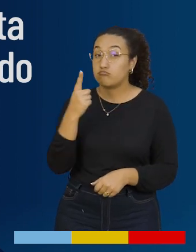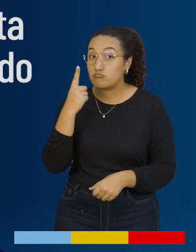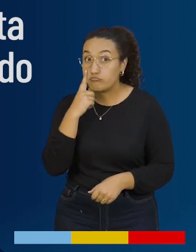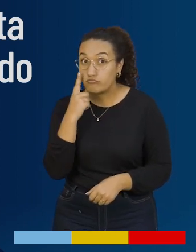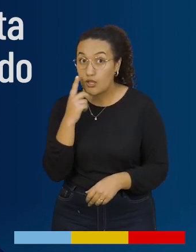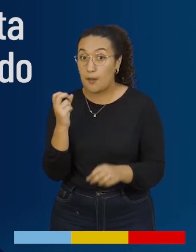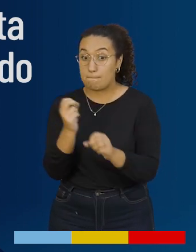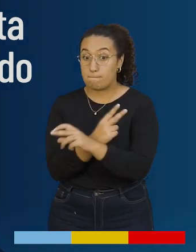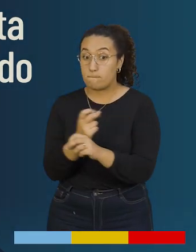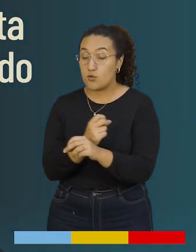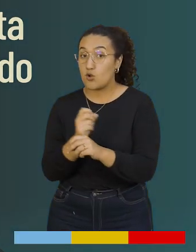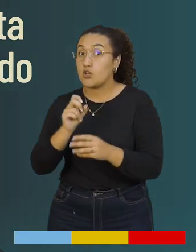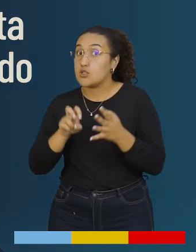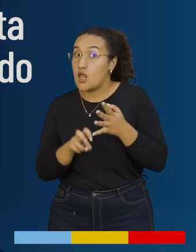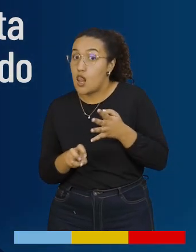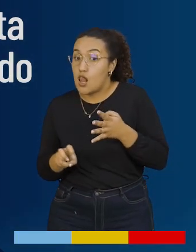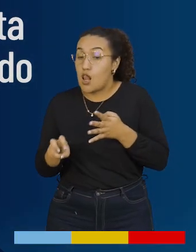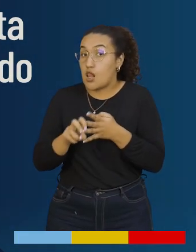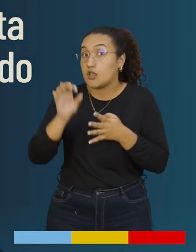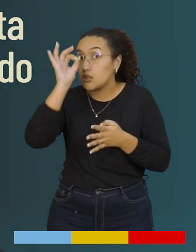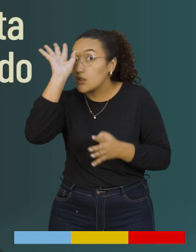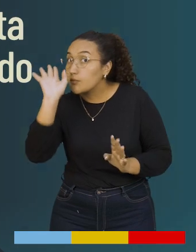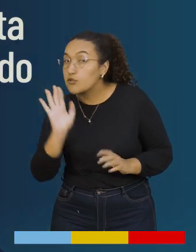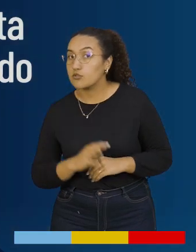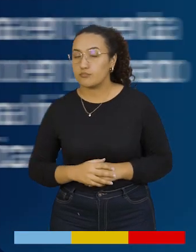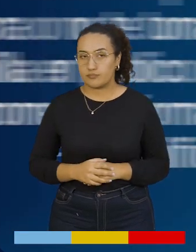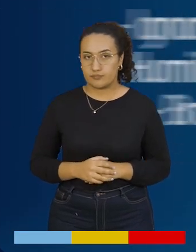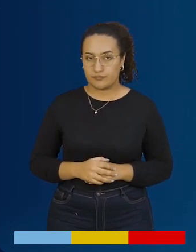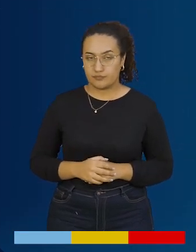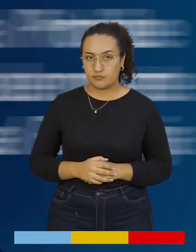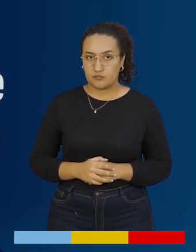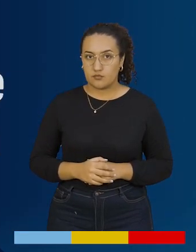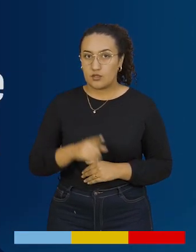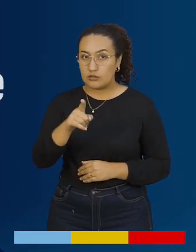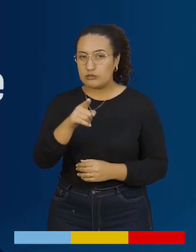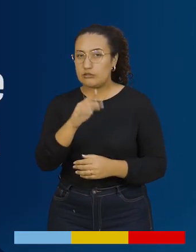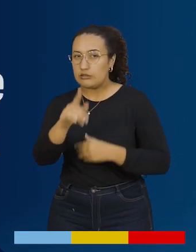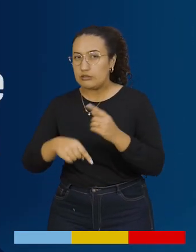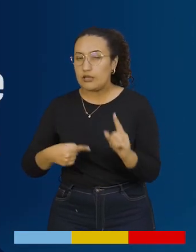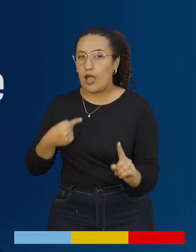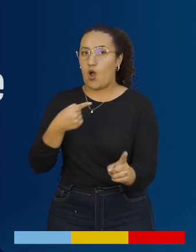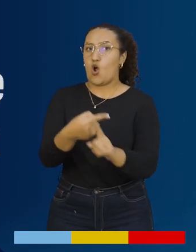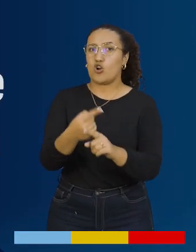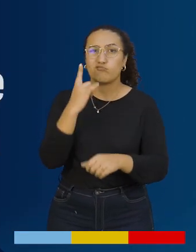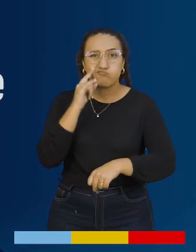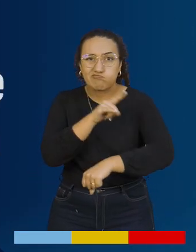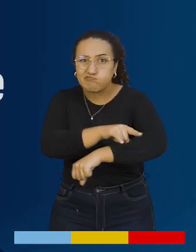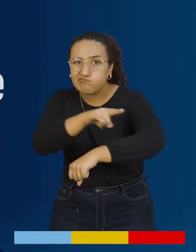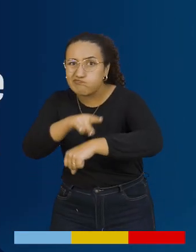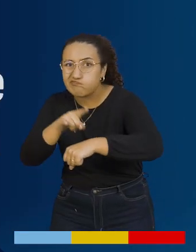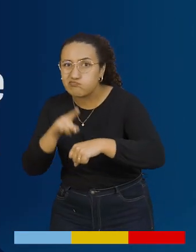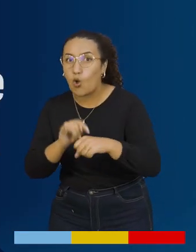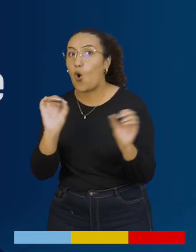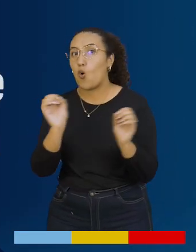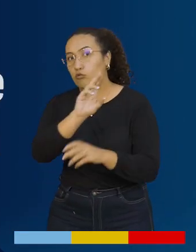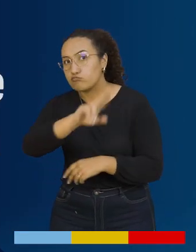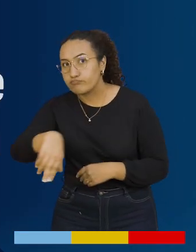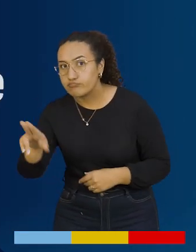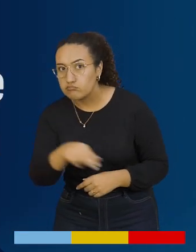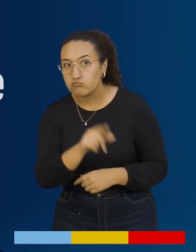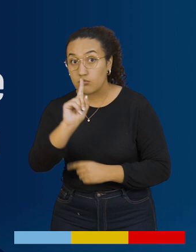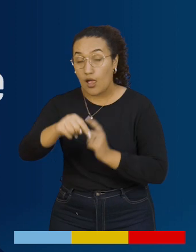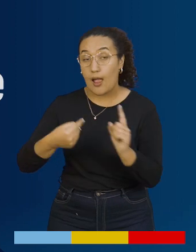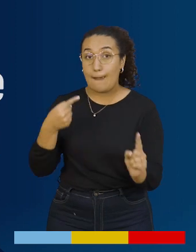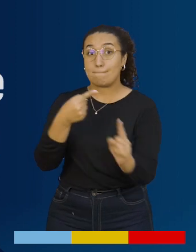descalifica. ¡Ojo! La violencia podría aumentar. Reacciona. Si te intimida, amenaza, controla